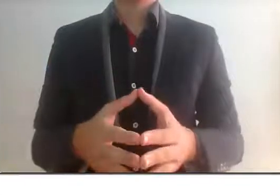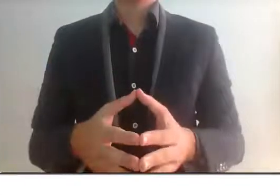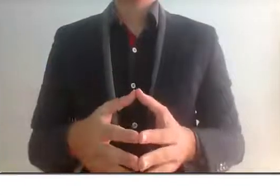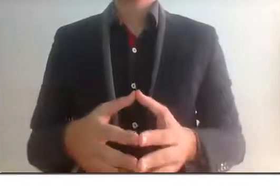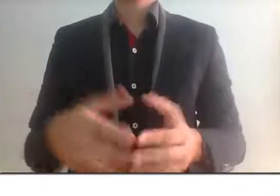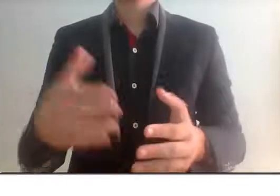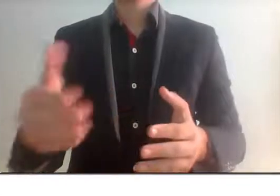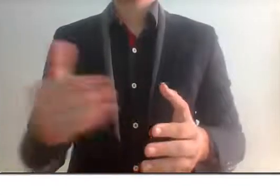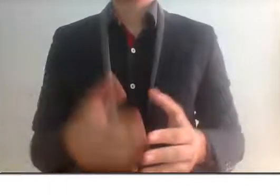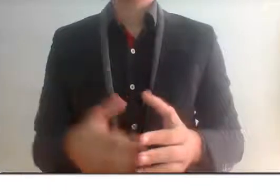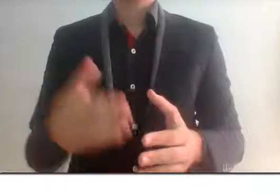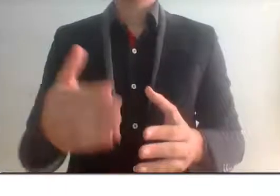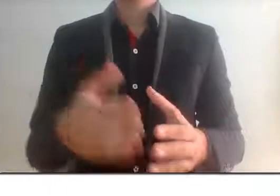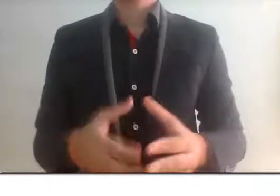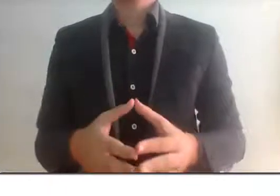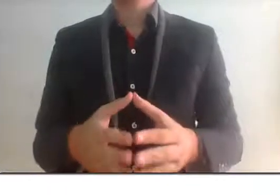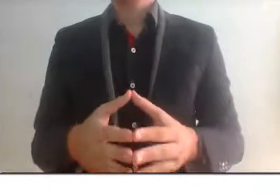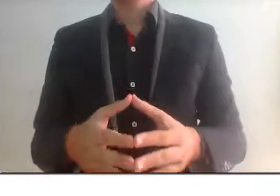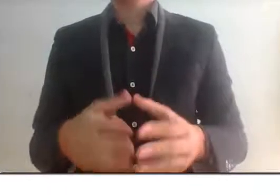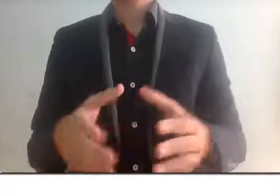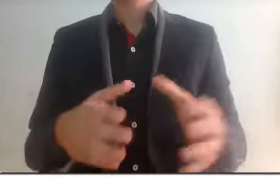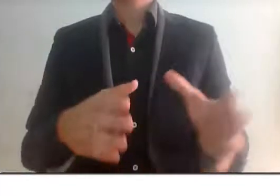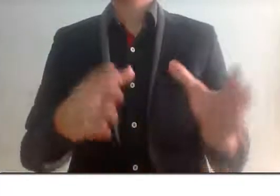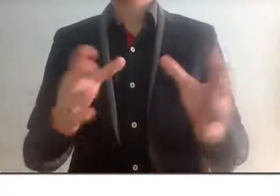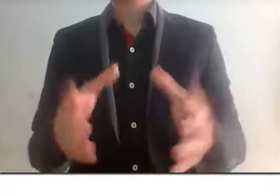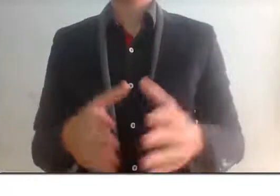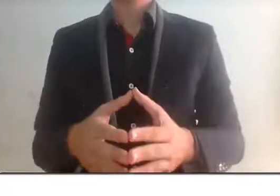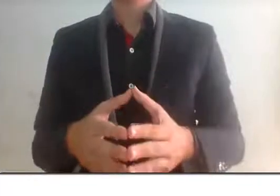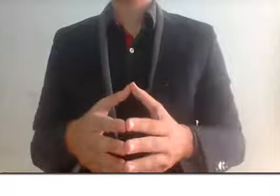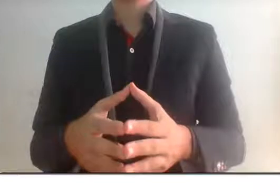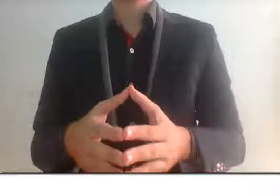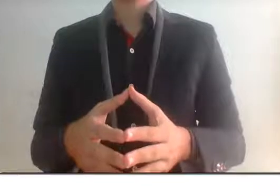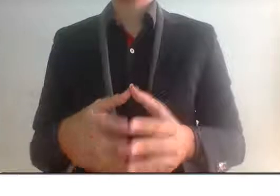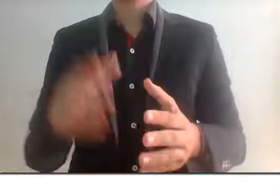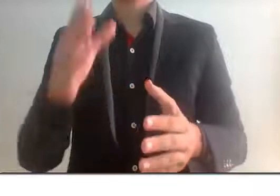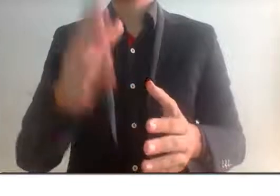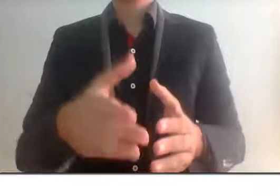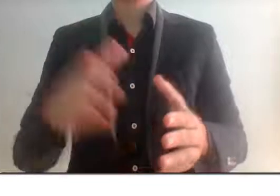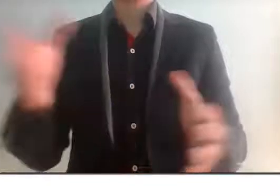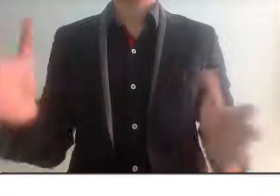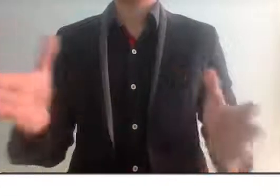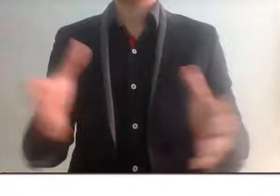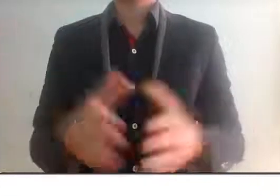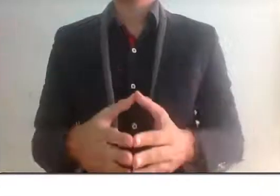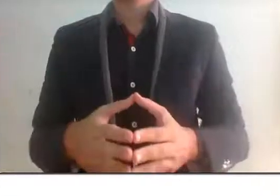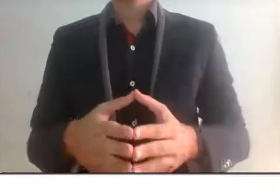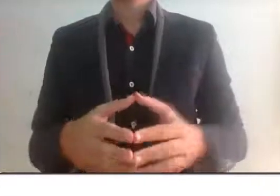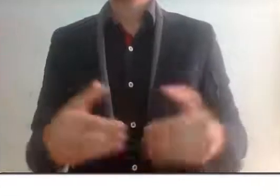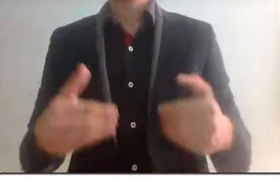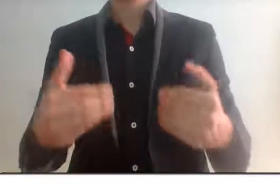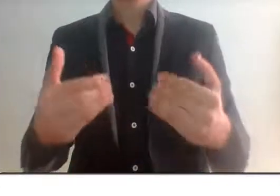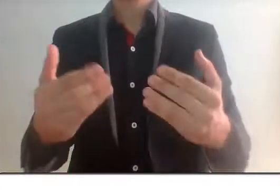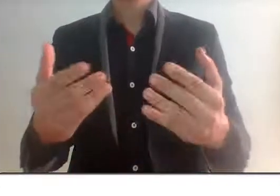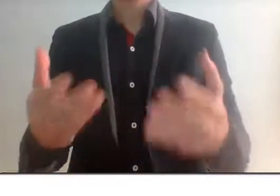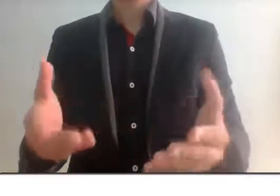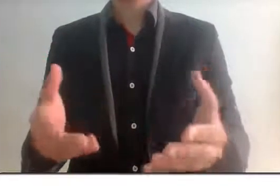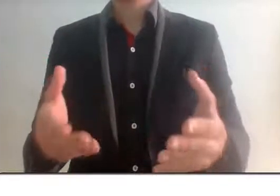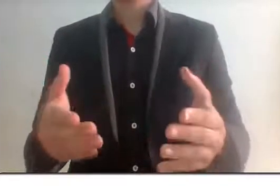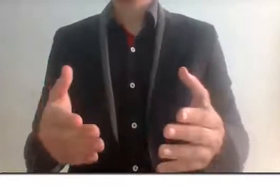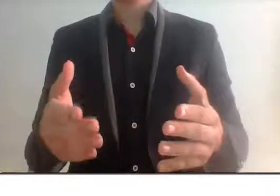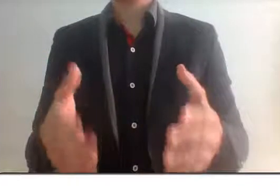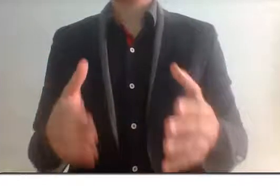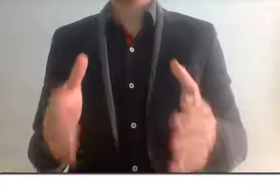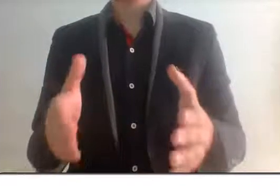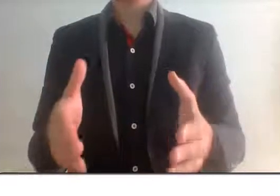años, o vamos a decir menos, vamos a decir 13 años, o un periodo en el cual esta persona se encuentra entre primaria y secundaria, no los vas a poner a